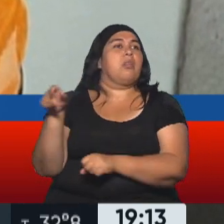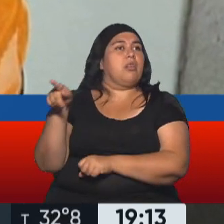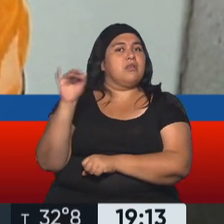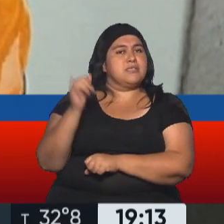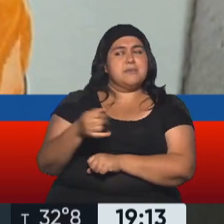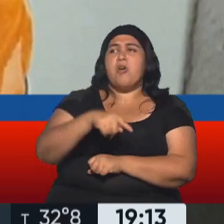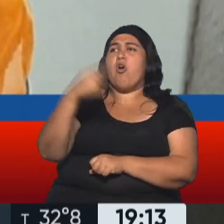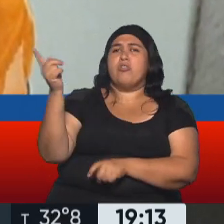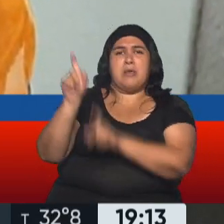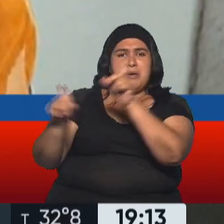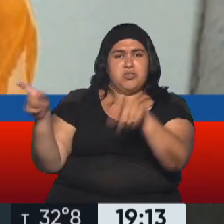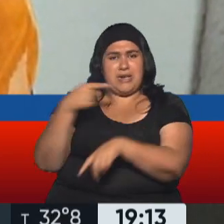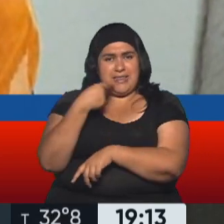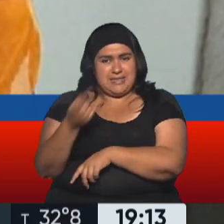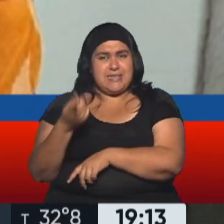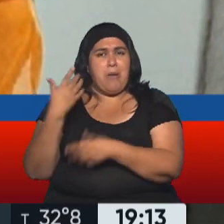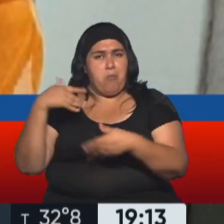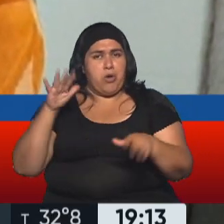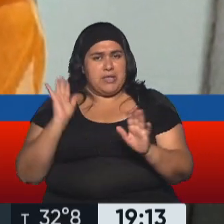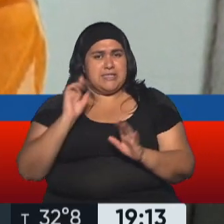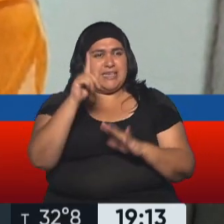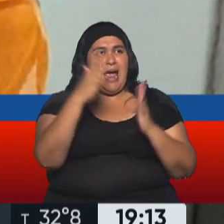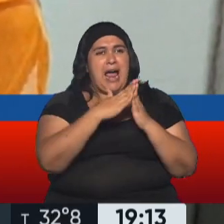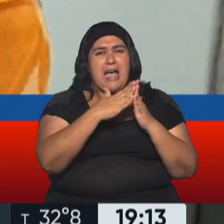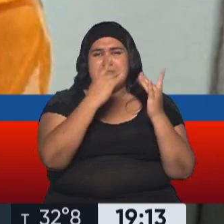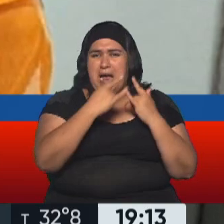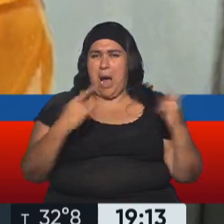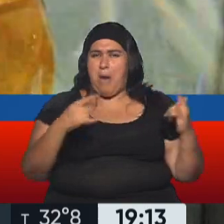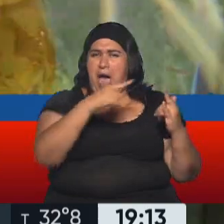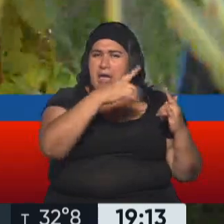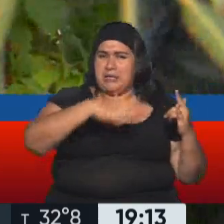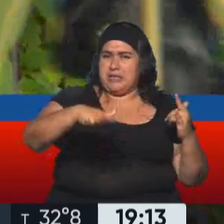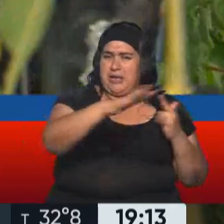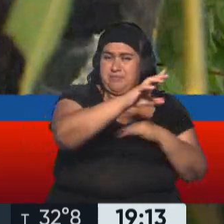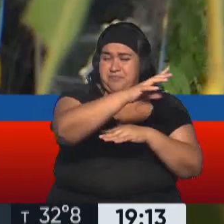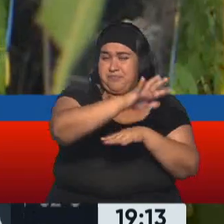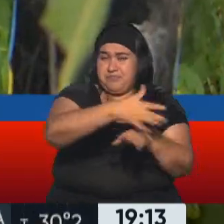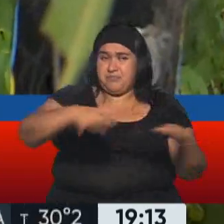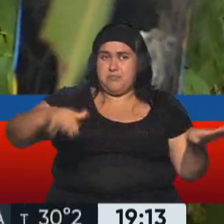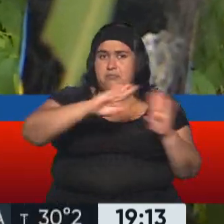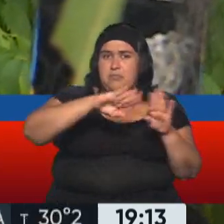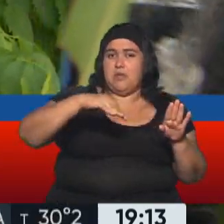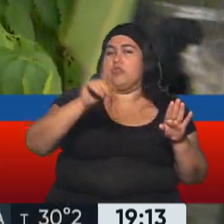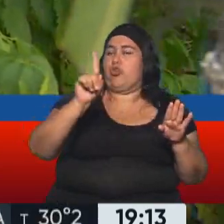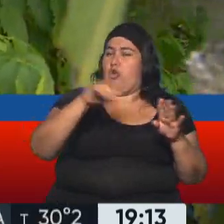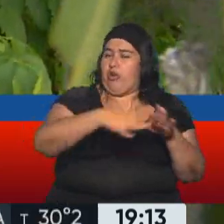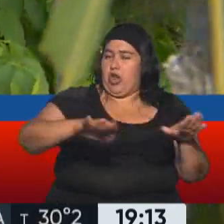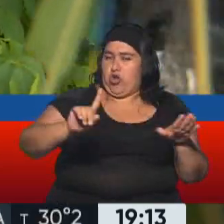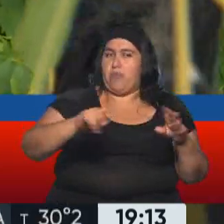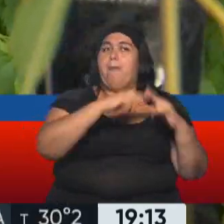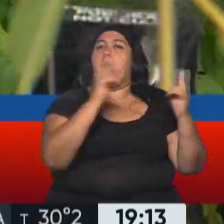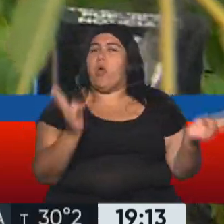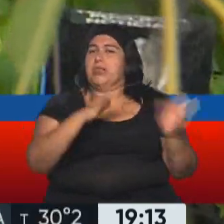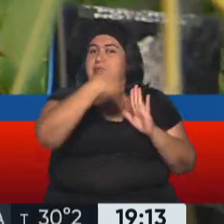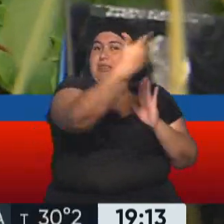con otros vecinos que indican que ella podría haber estado estos días en alguna cabaña cruzando el río, digamos? Cruzando el puente, no el río. puente. Ah,